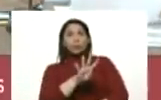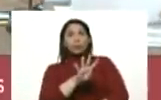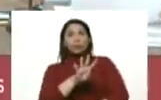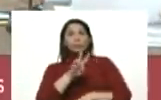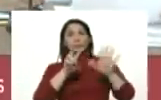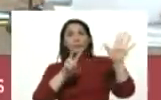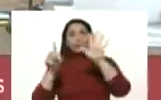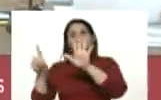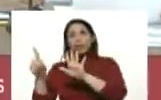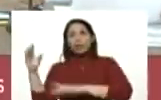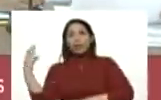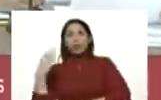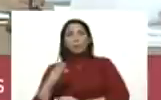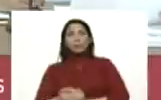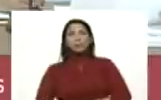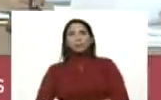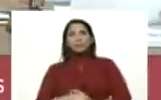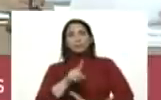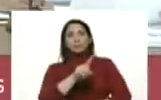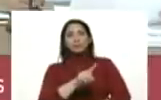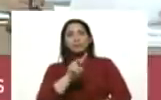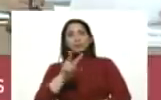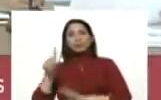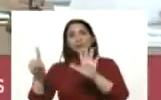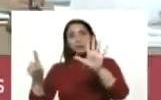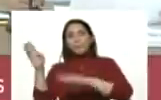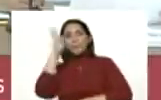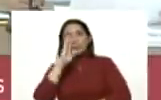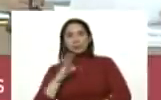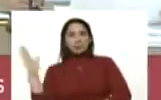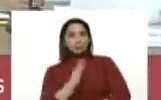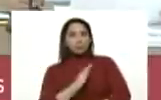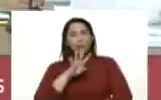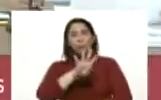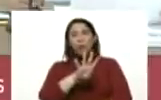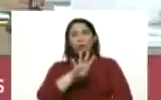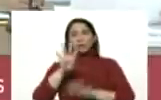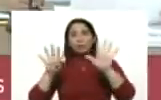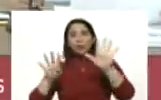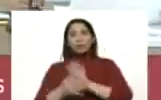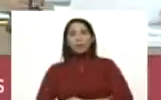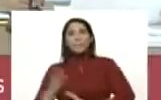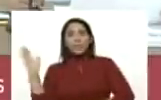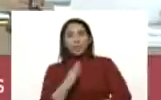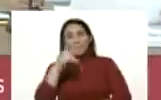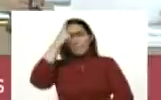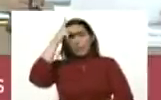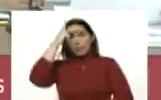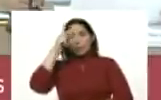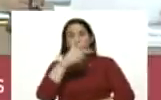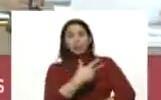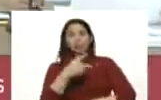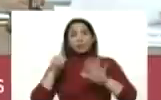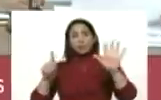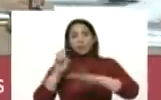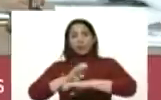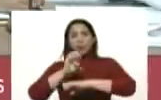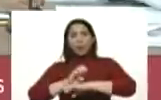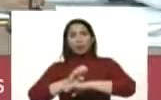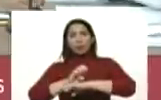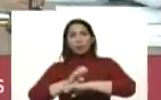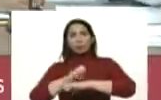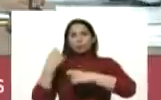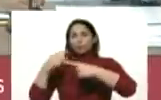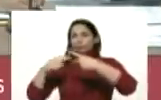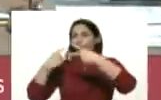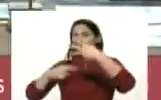476 de Colombia, 126 de Brasil, 49 de Perú, 36 de Ecuador y así